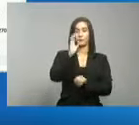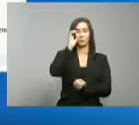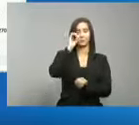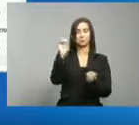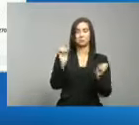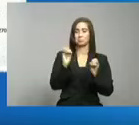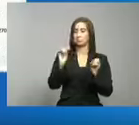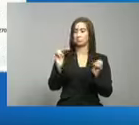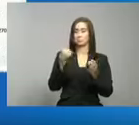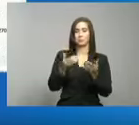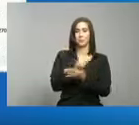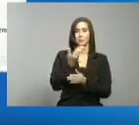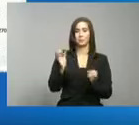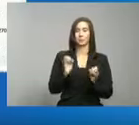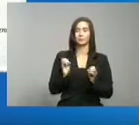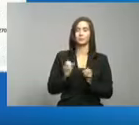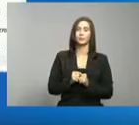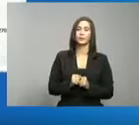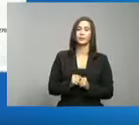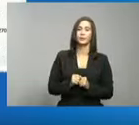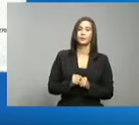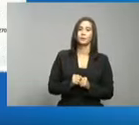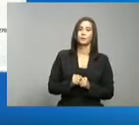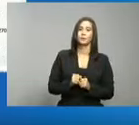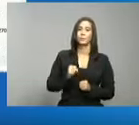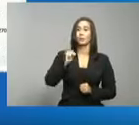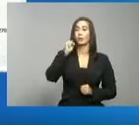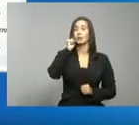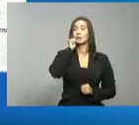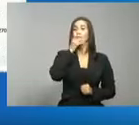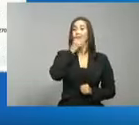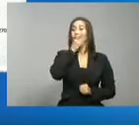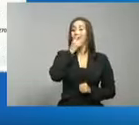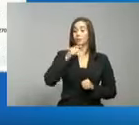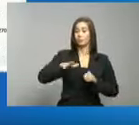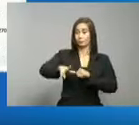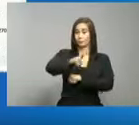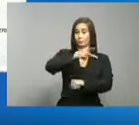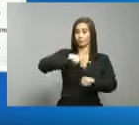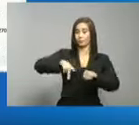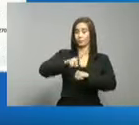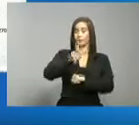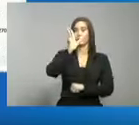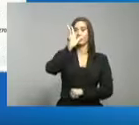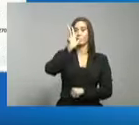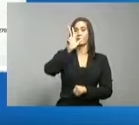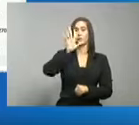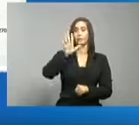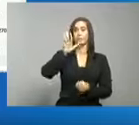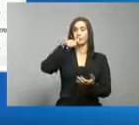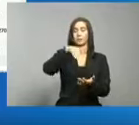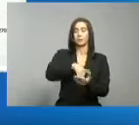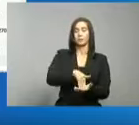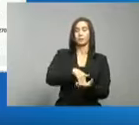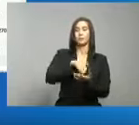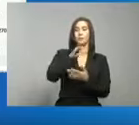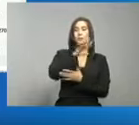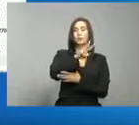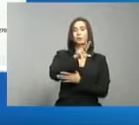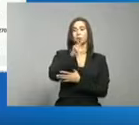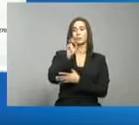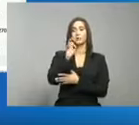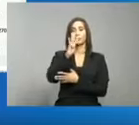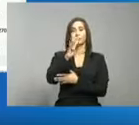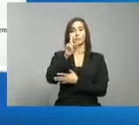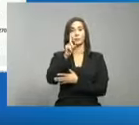San cero casos nuevos, Santo Domingo, provincia, 35.341 pruebas